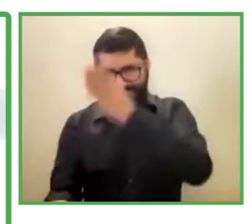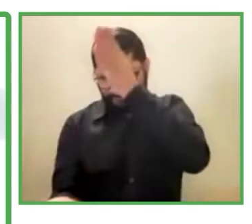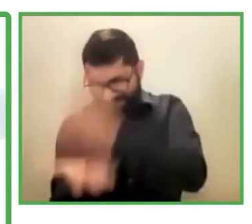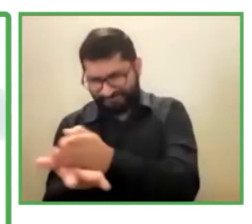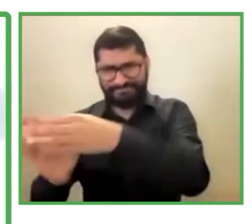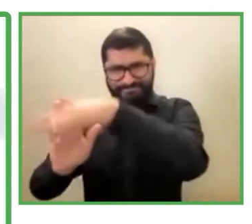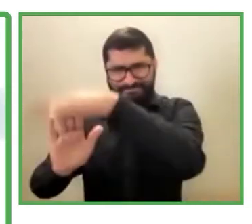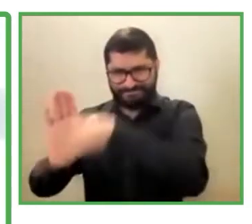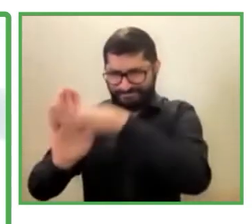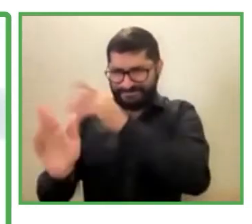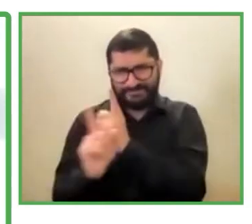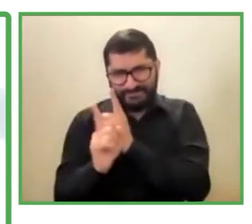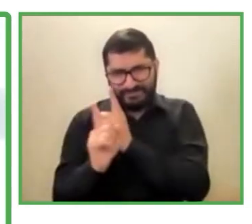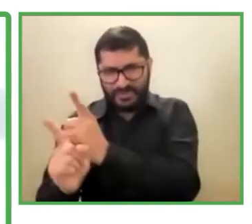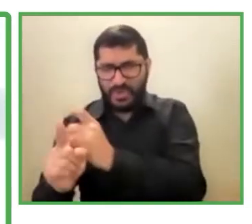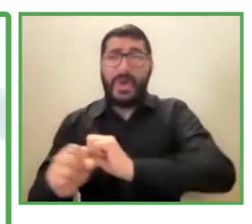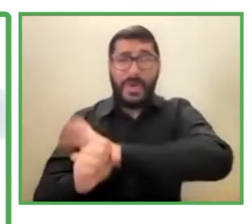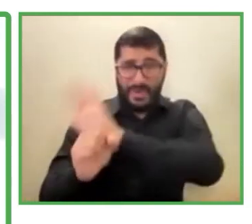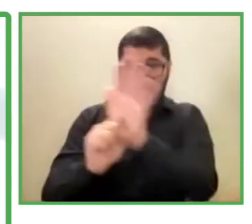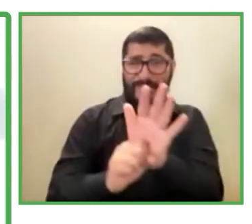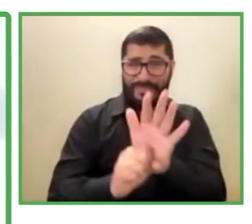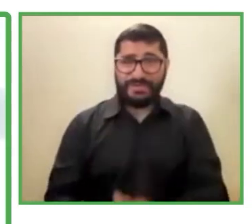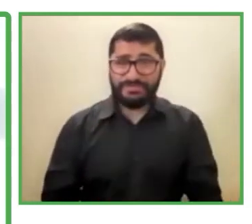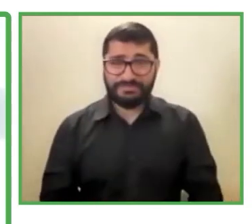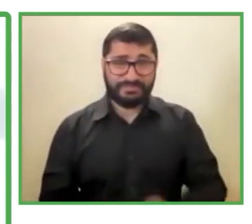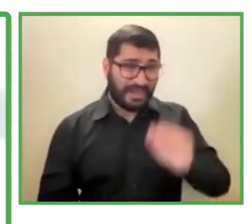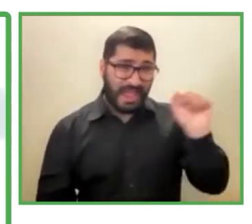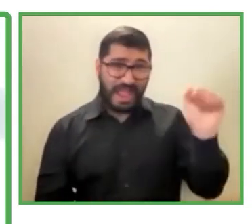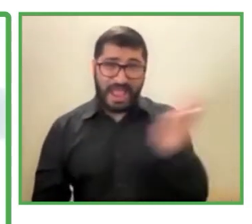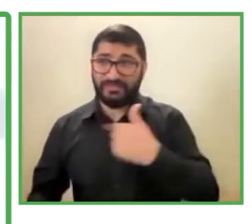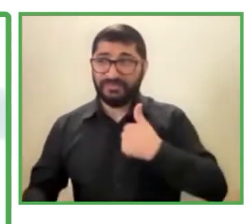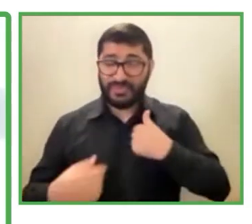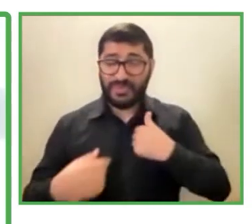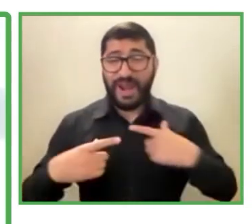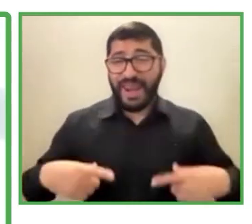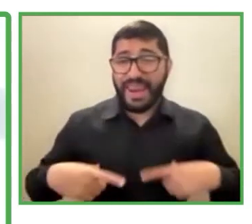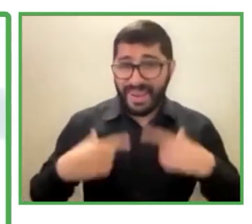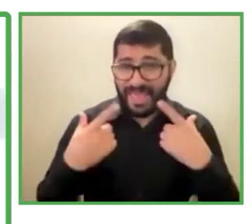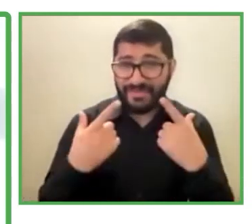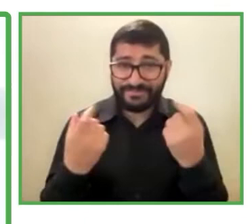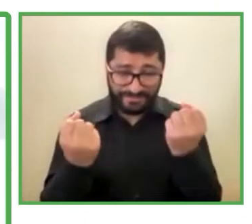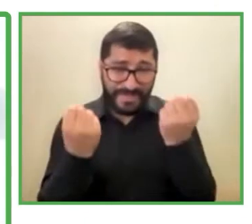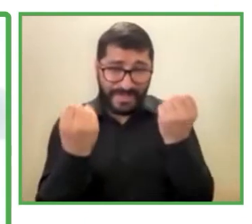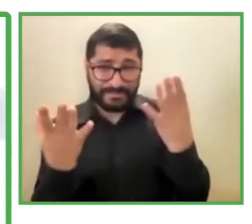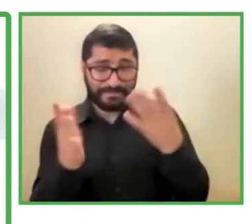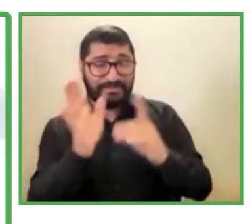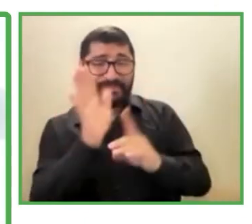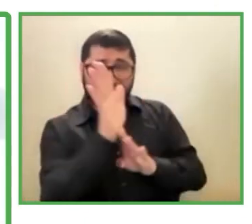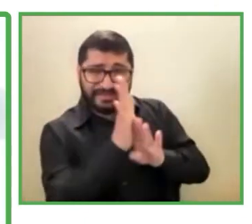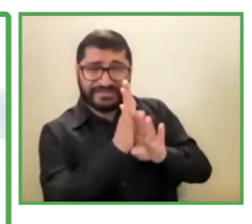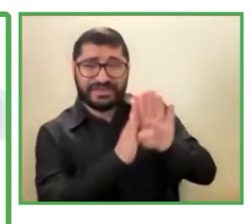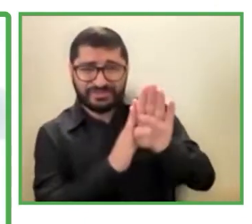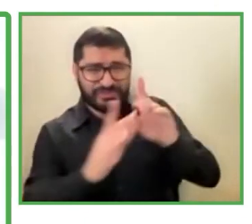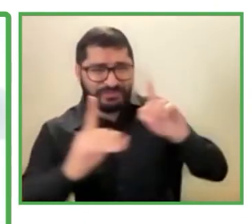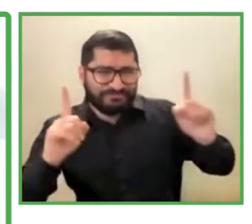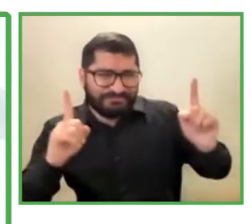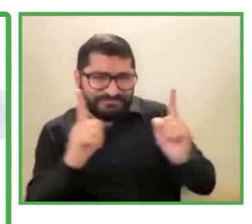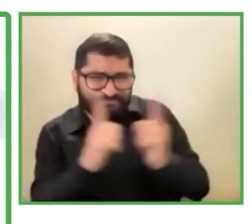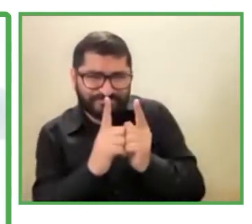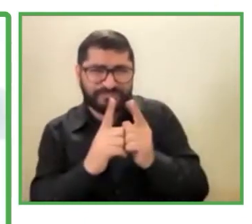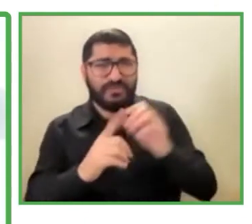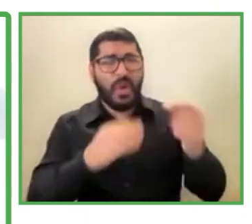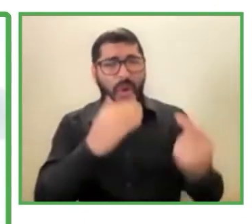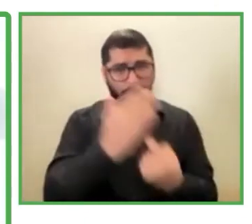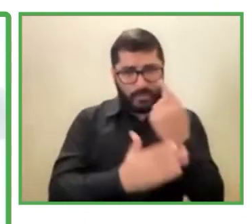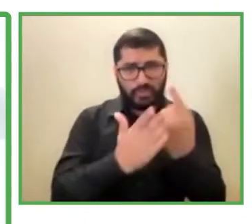vivimos, hubo una acotación muy importante en oportunidades laborales y bueno, para todos y para las personas